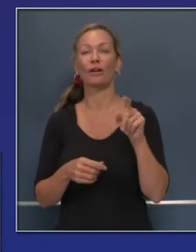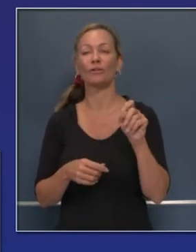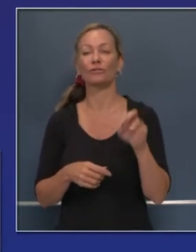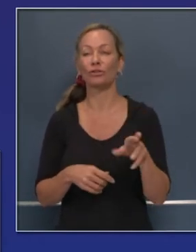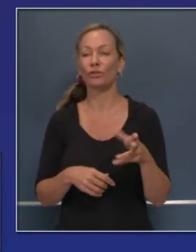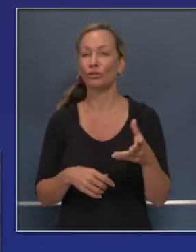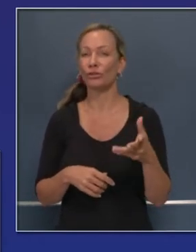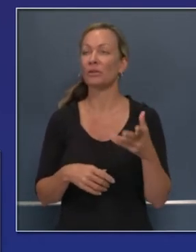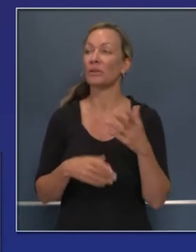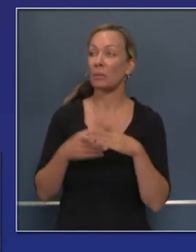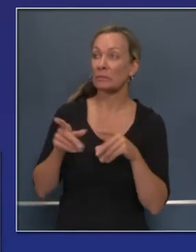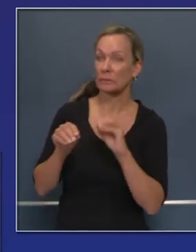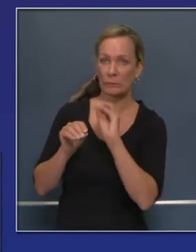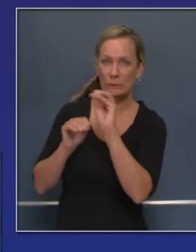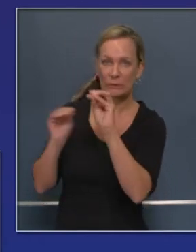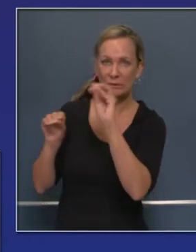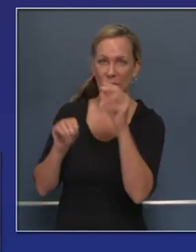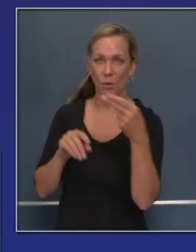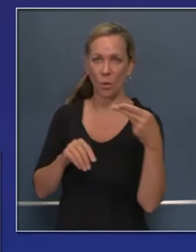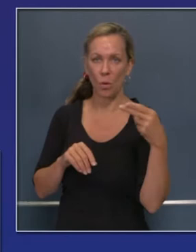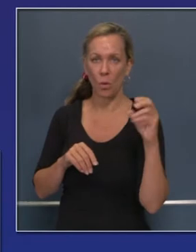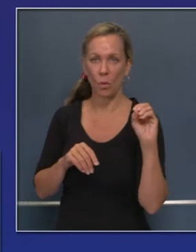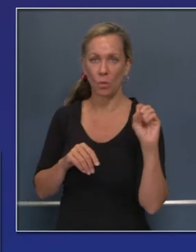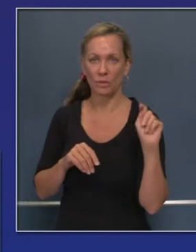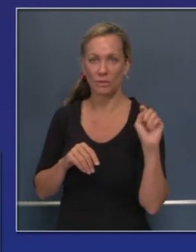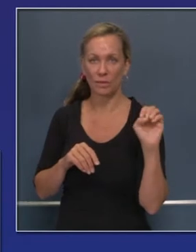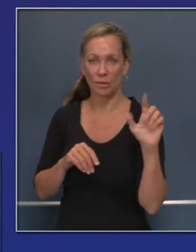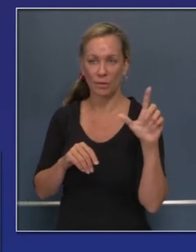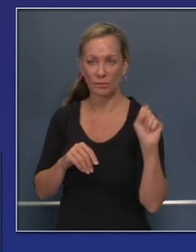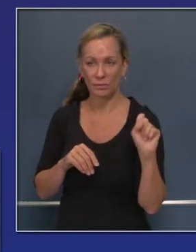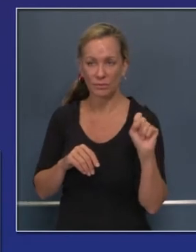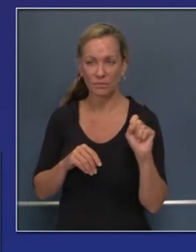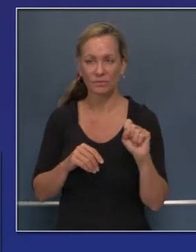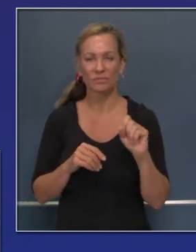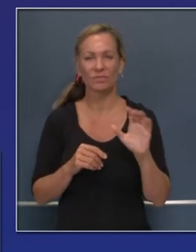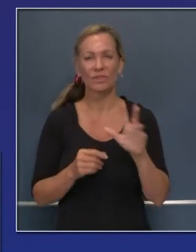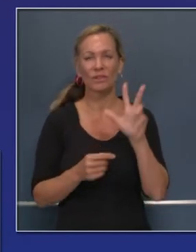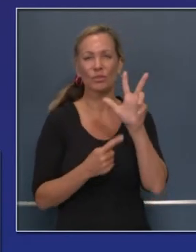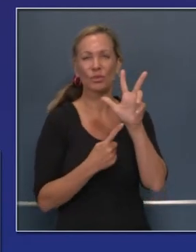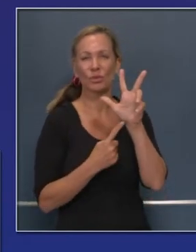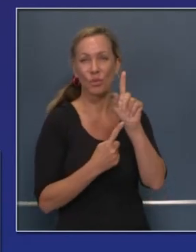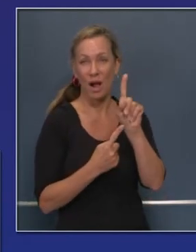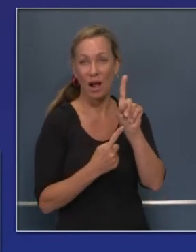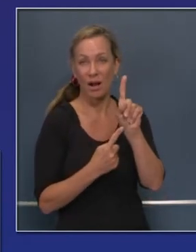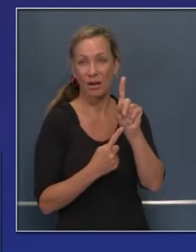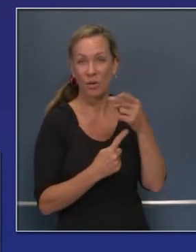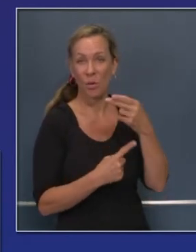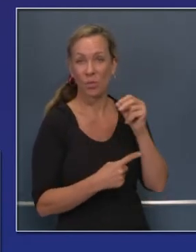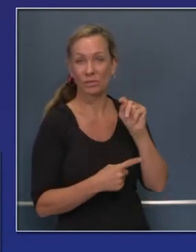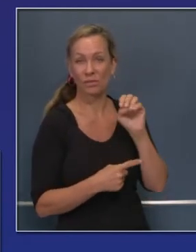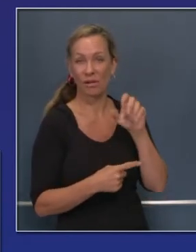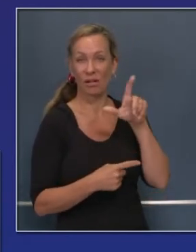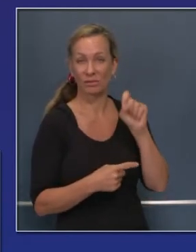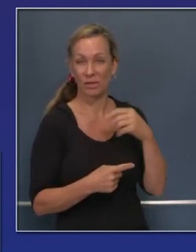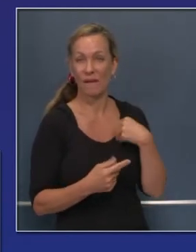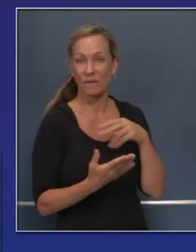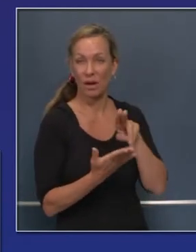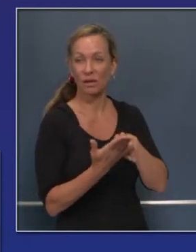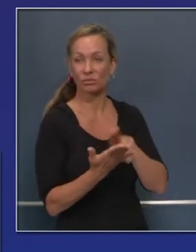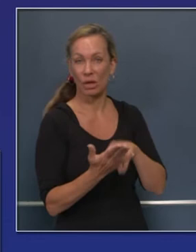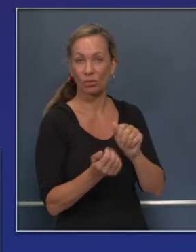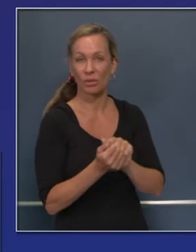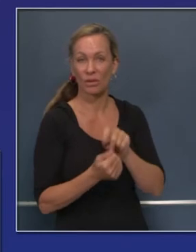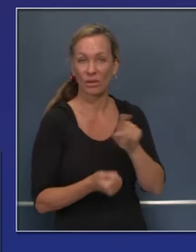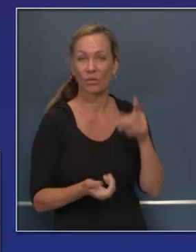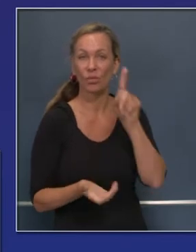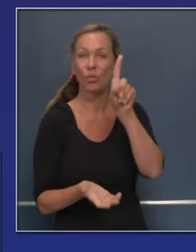Los están evacuando a hoteles. Ahora tenemos 31 hoteles, cerca de 1,500 personas en estos hoteles. Todo esto es